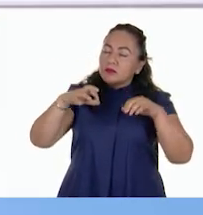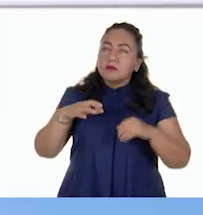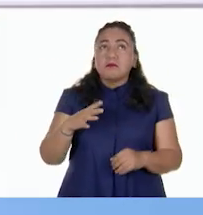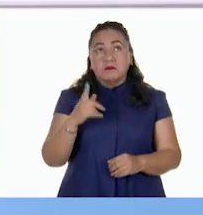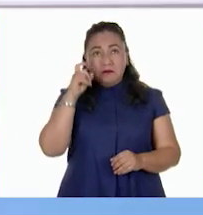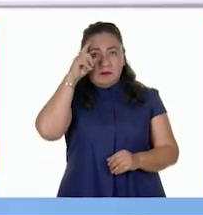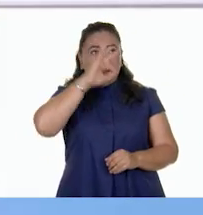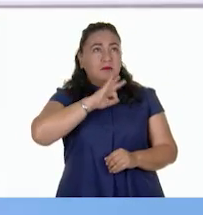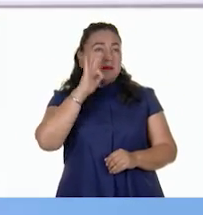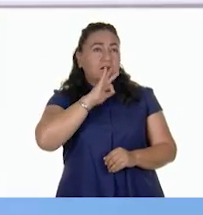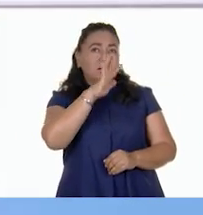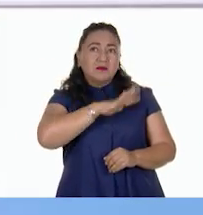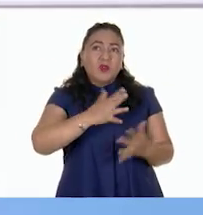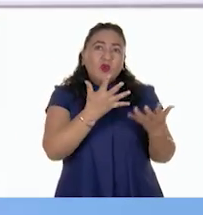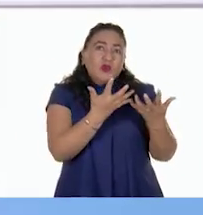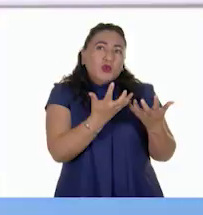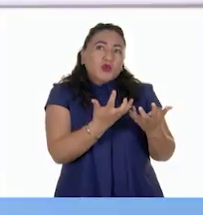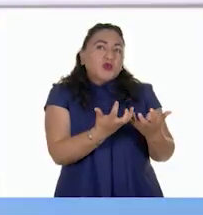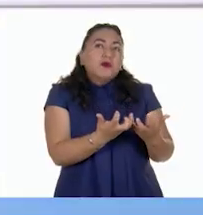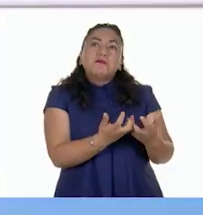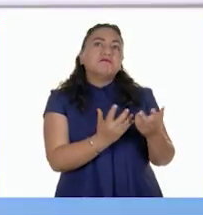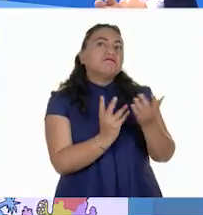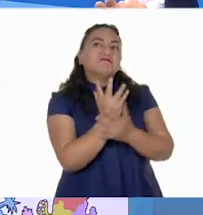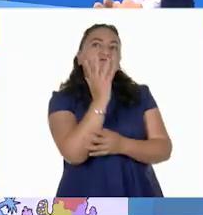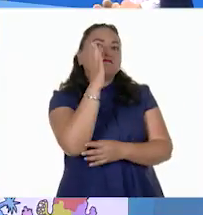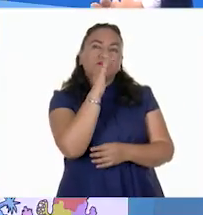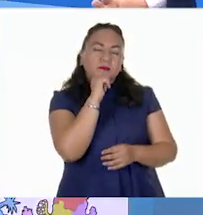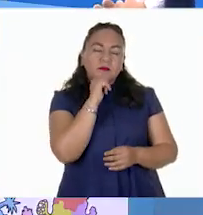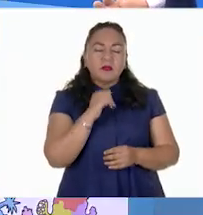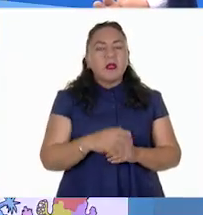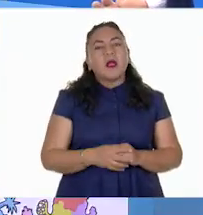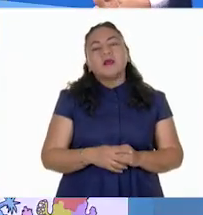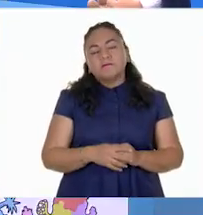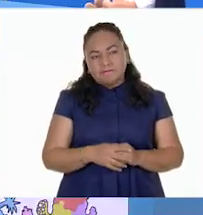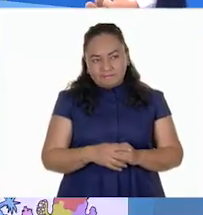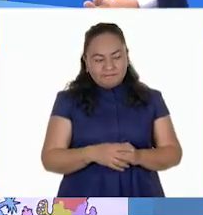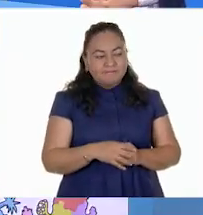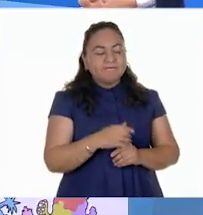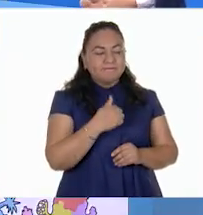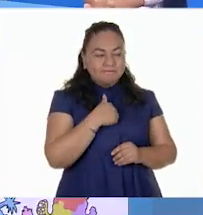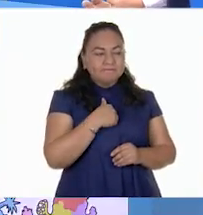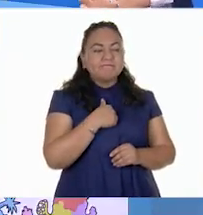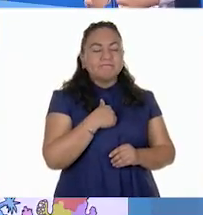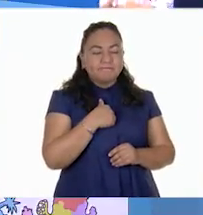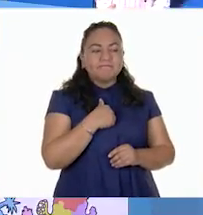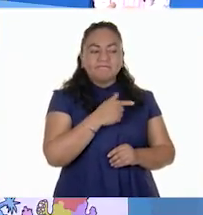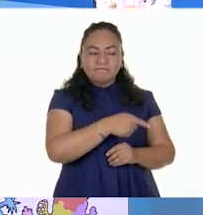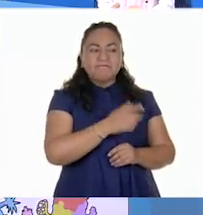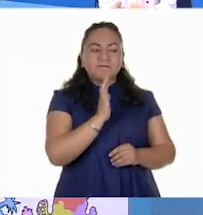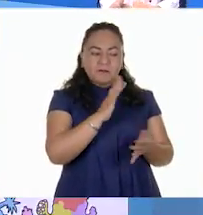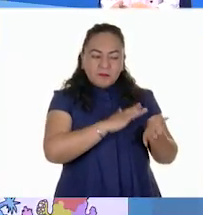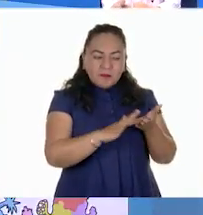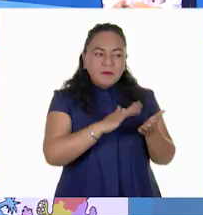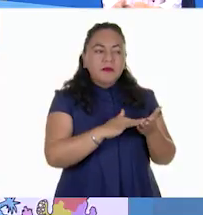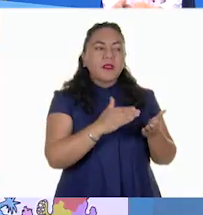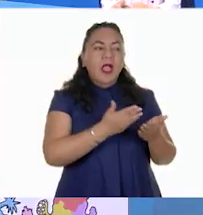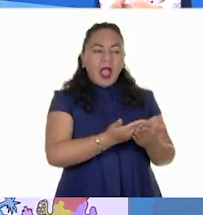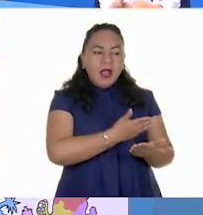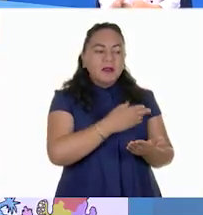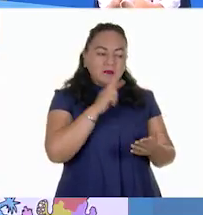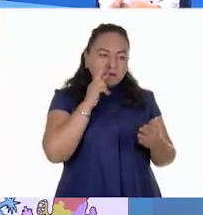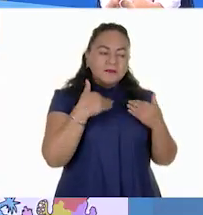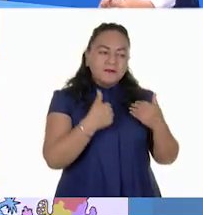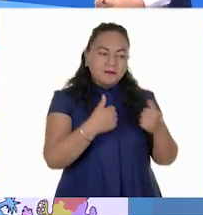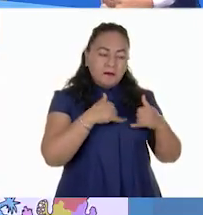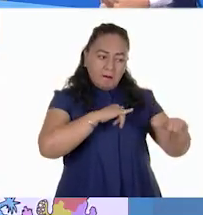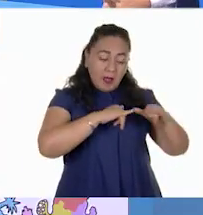en un desierto, por ejemplo, ¿verdad? Me parece que han leído e interpretado correctamente los mapas